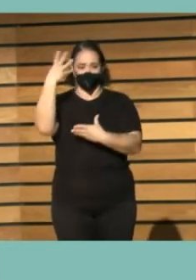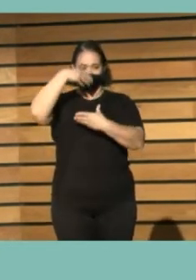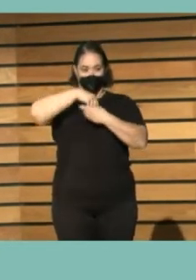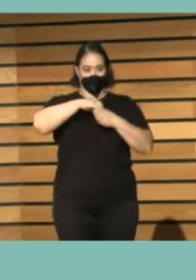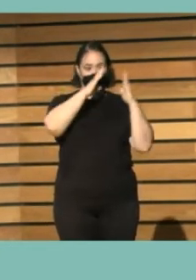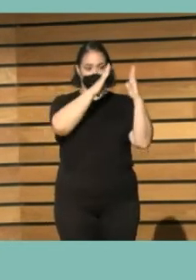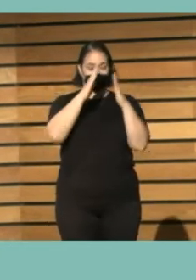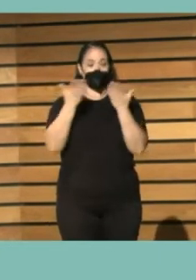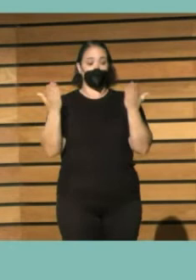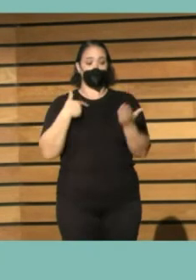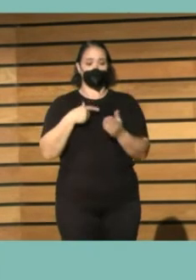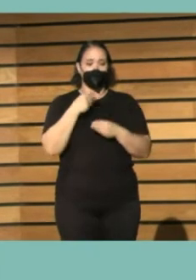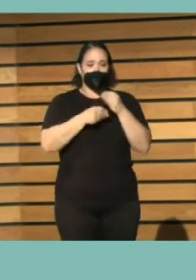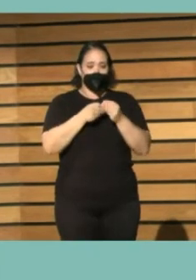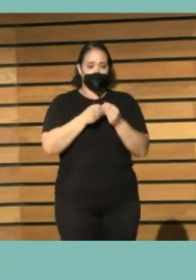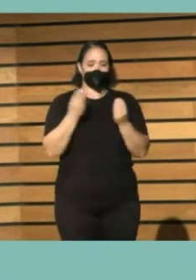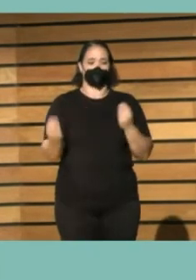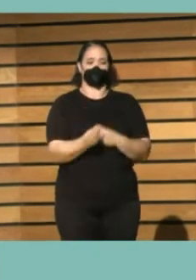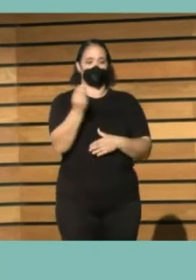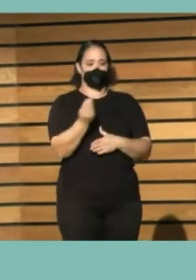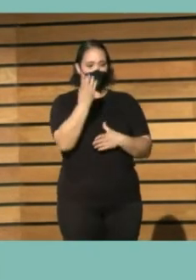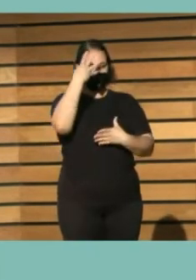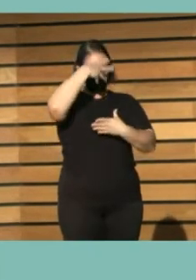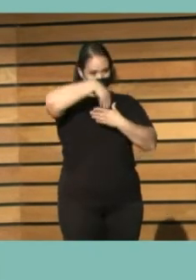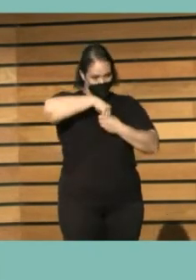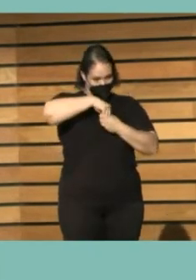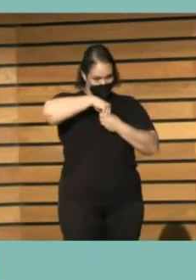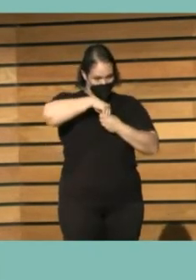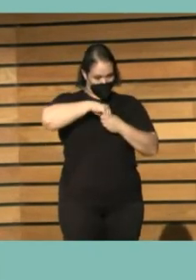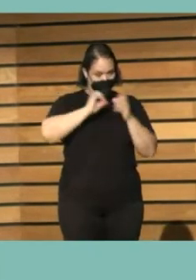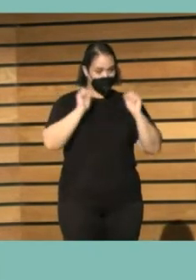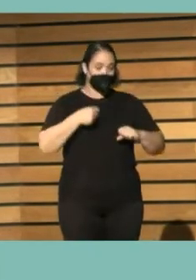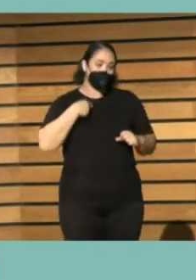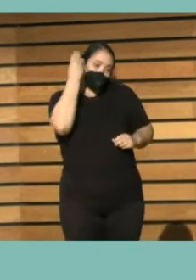poner medios para que eso se cumpla esa es mi perspectiva